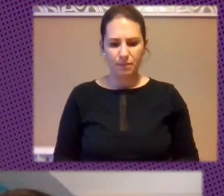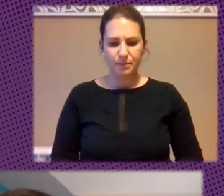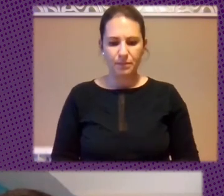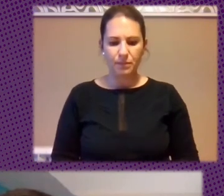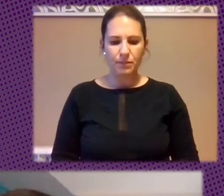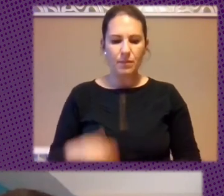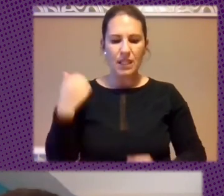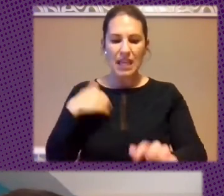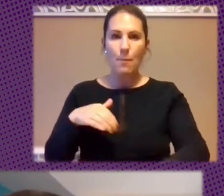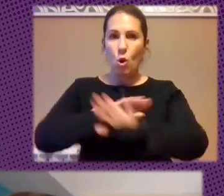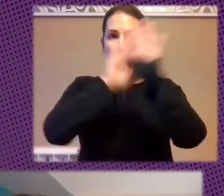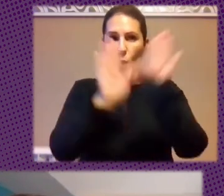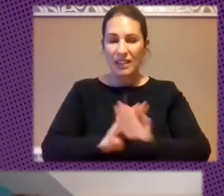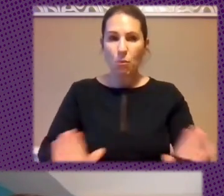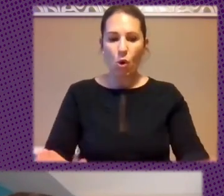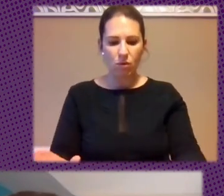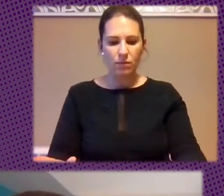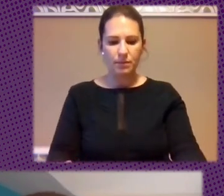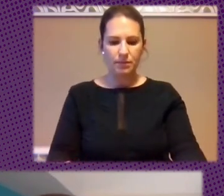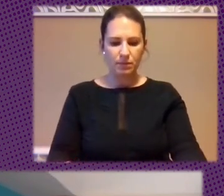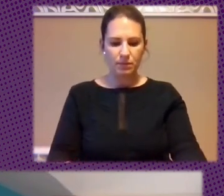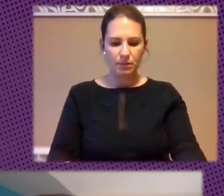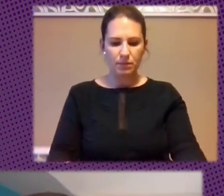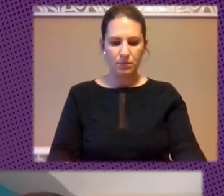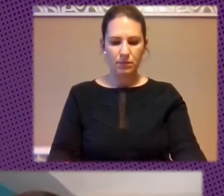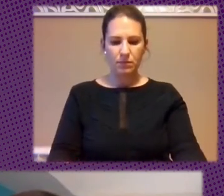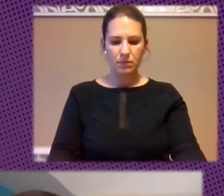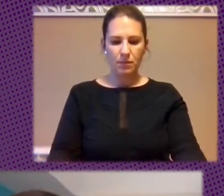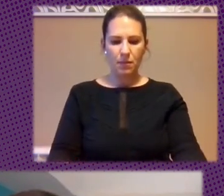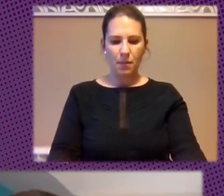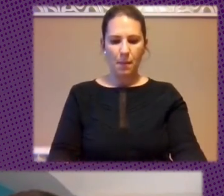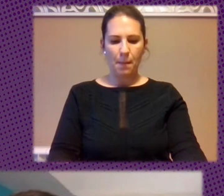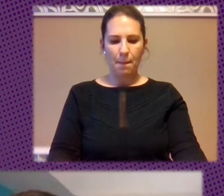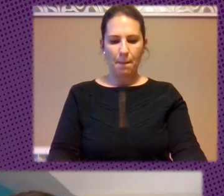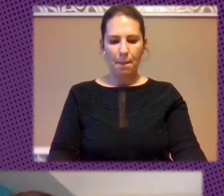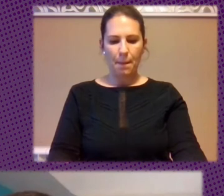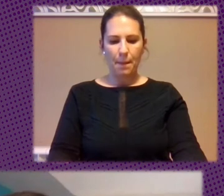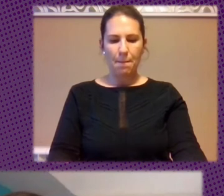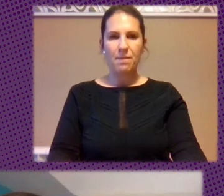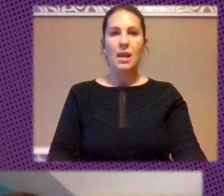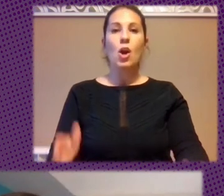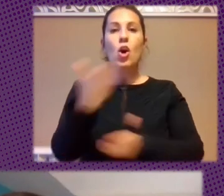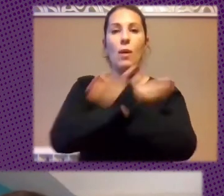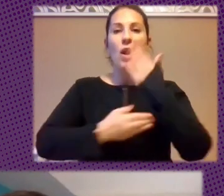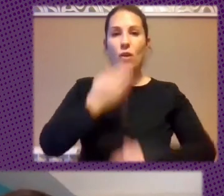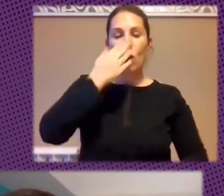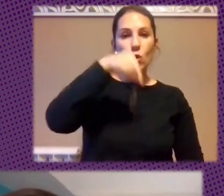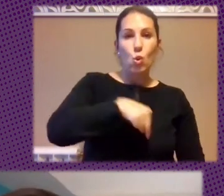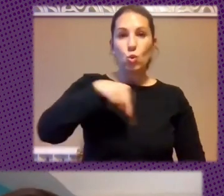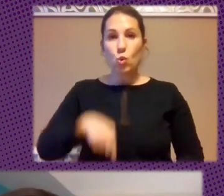Último Creo Que La La Colaboración Sur Sur También Tiene Muchas